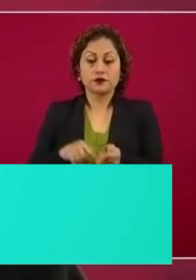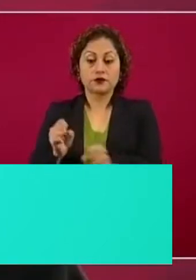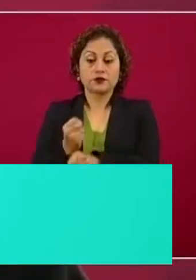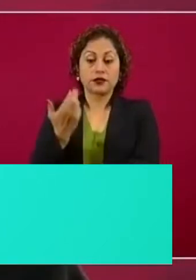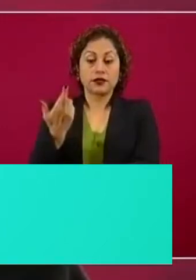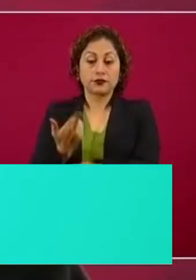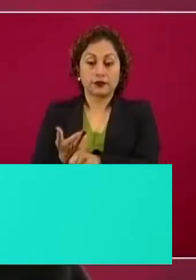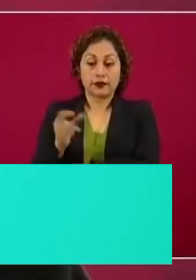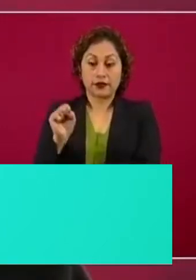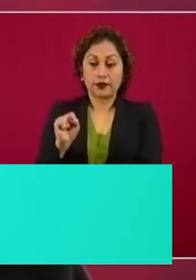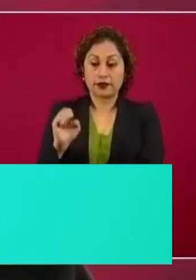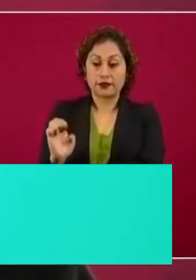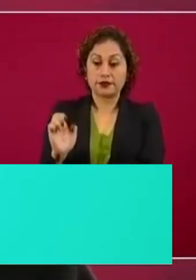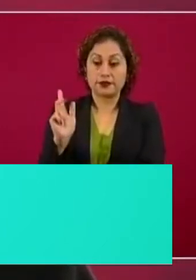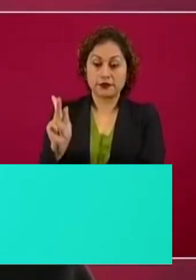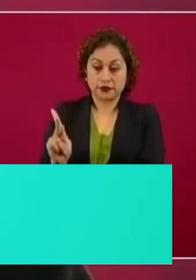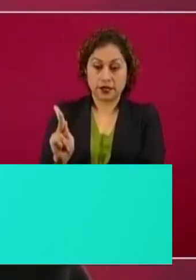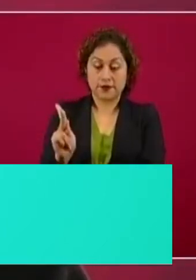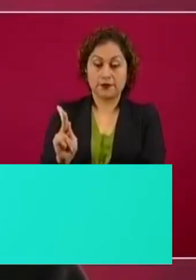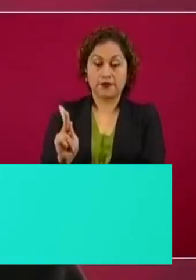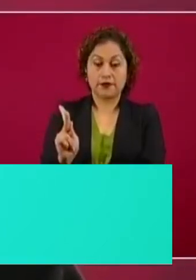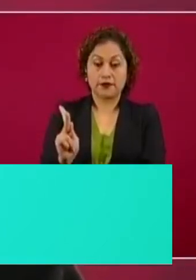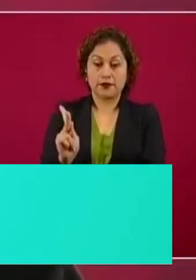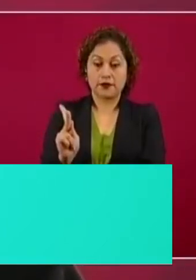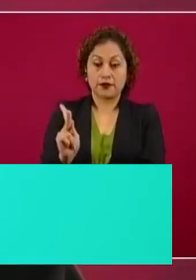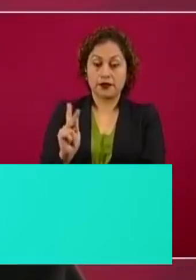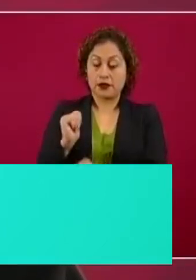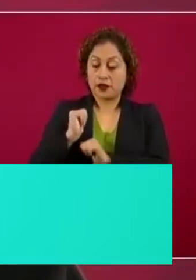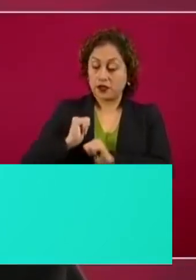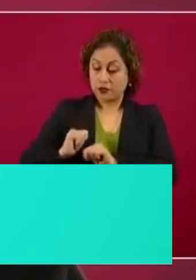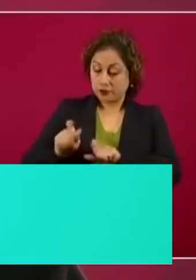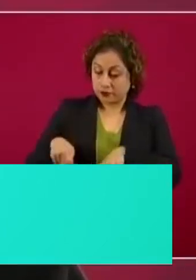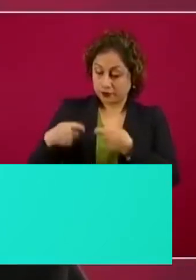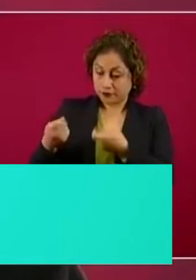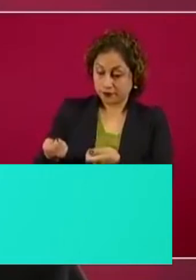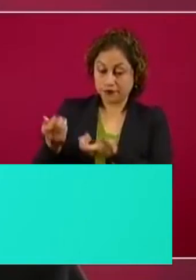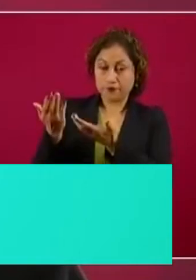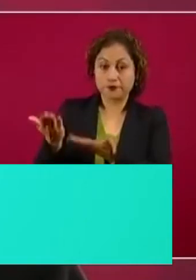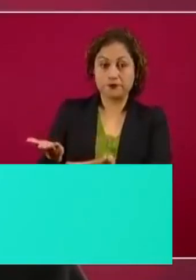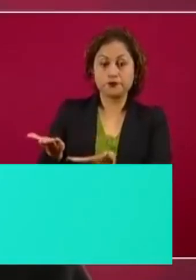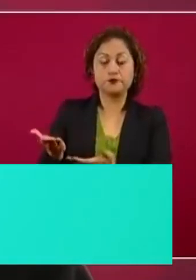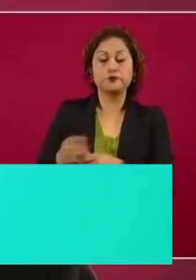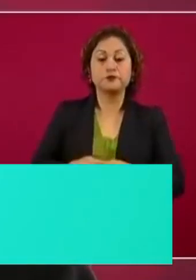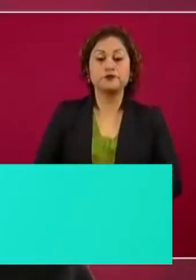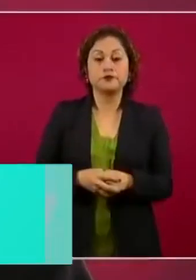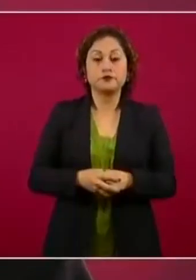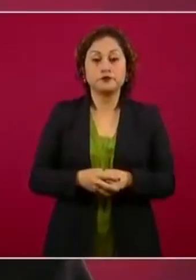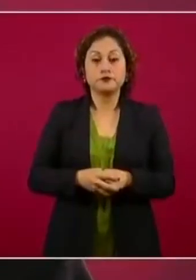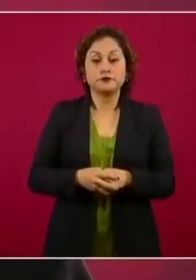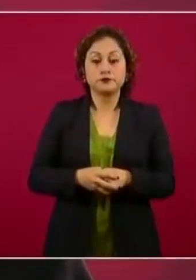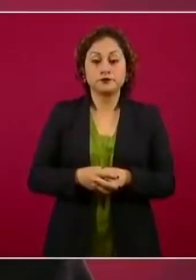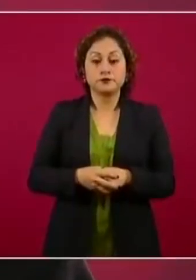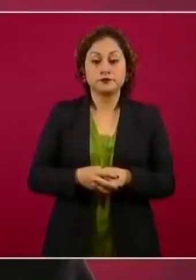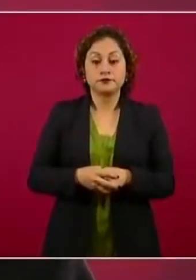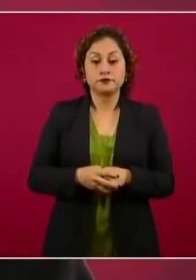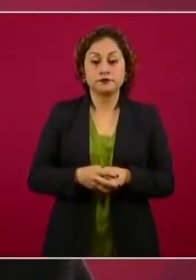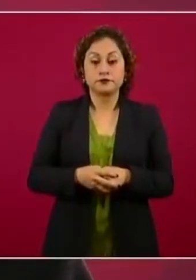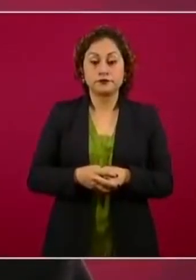se desempeñe como secretaria